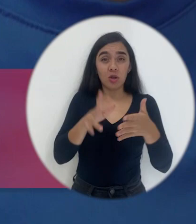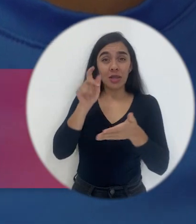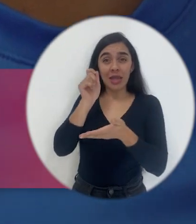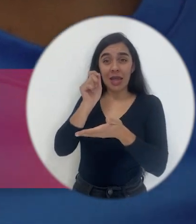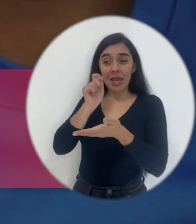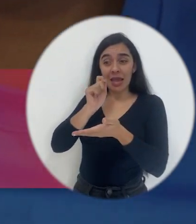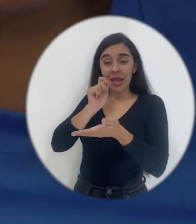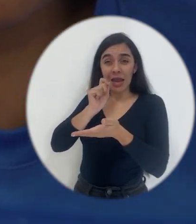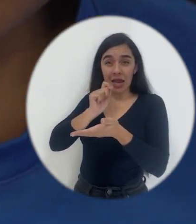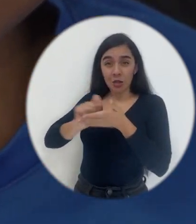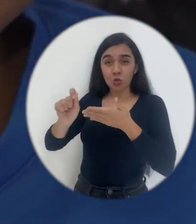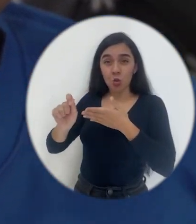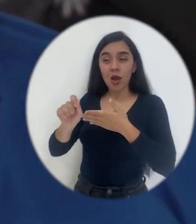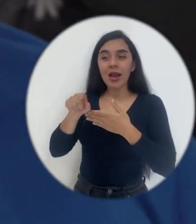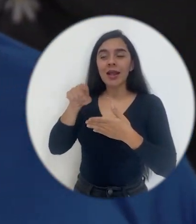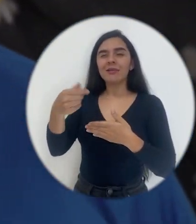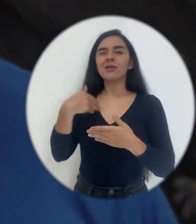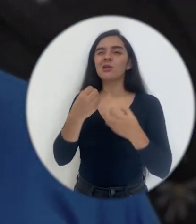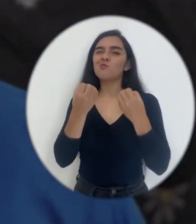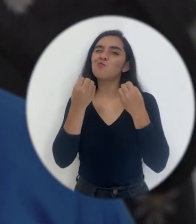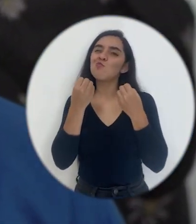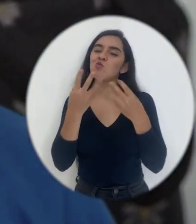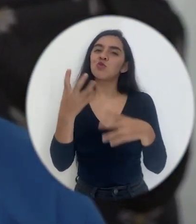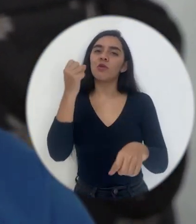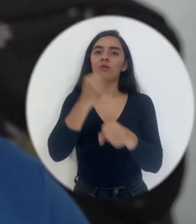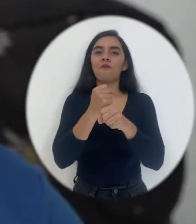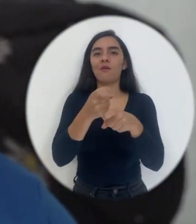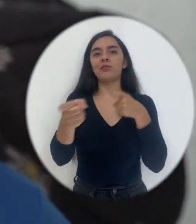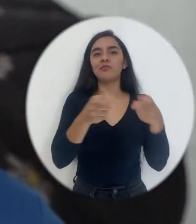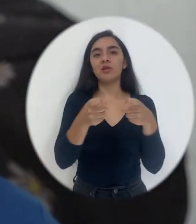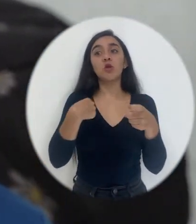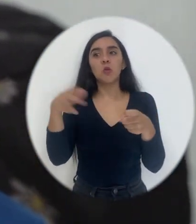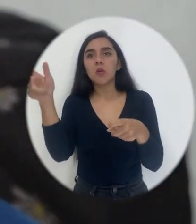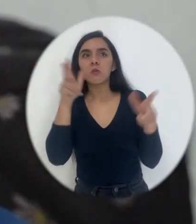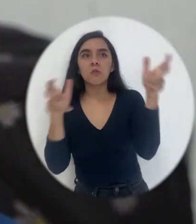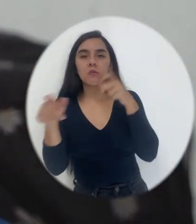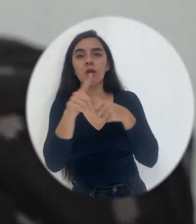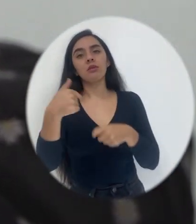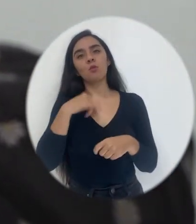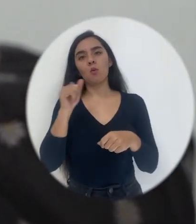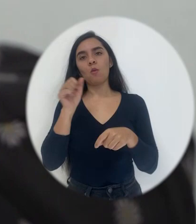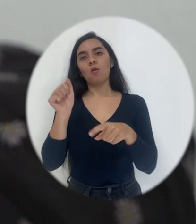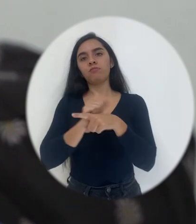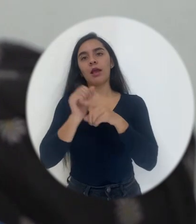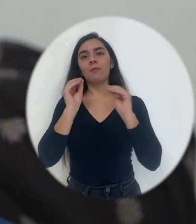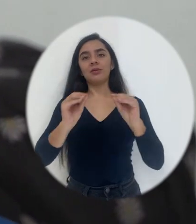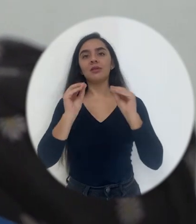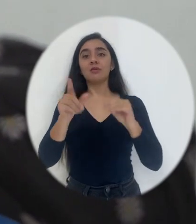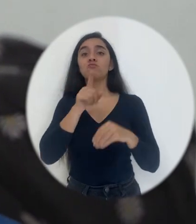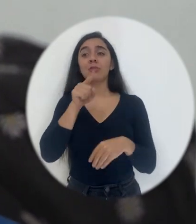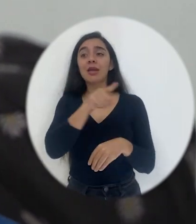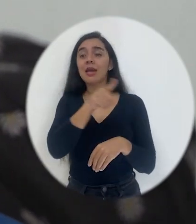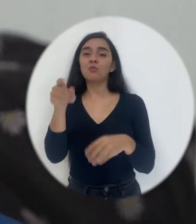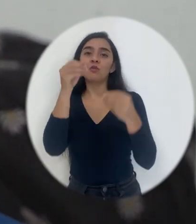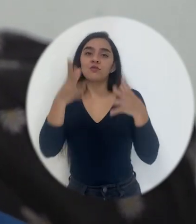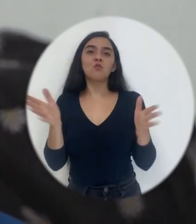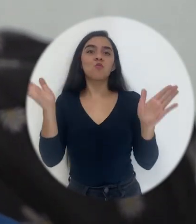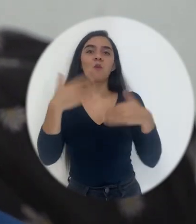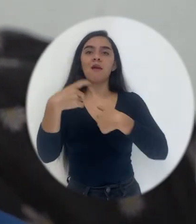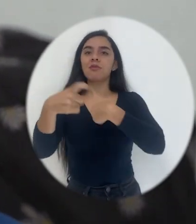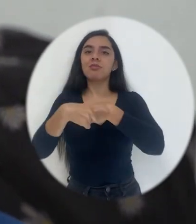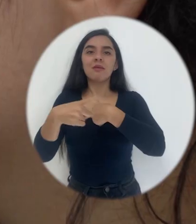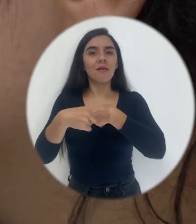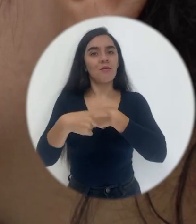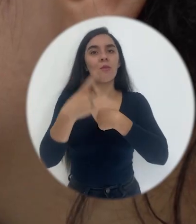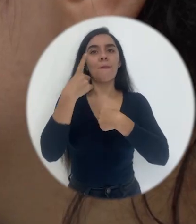a veces tiene tanto trabajo administrativo, ¿verdad? Es lo que yo he escuchado de parte de los maestros, ¿verdad? Como capacitadora, que no tienen tiempo